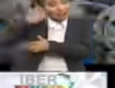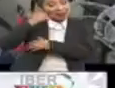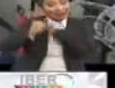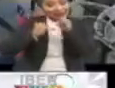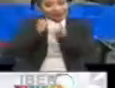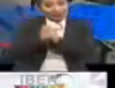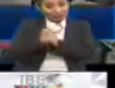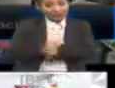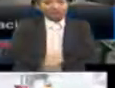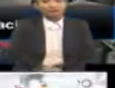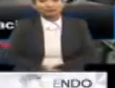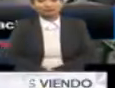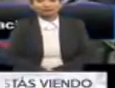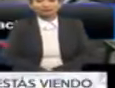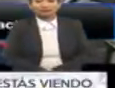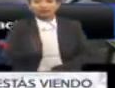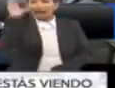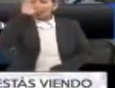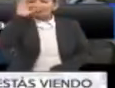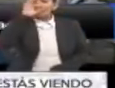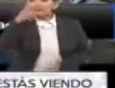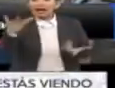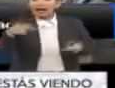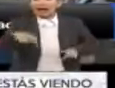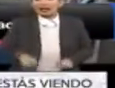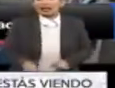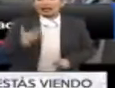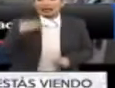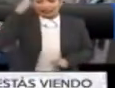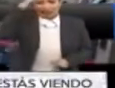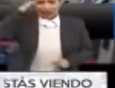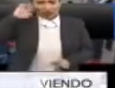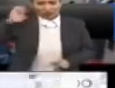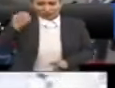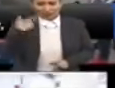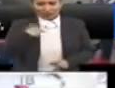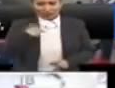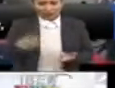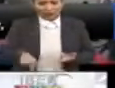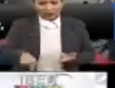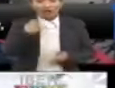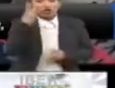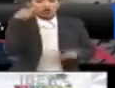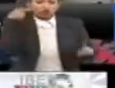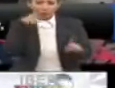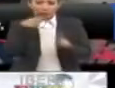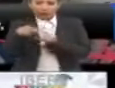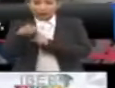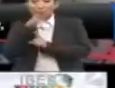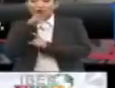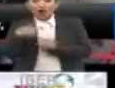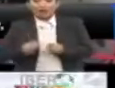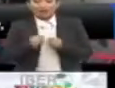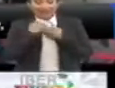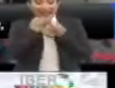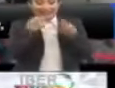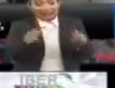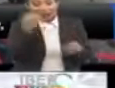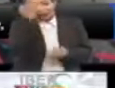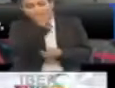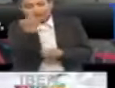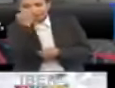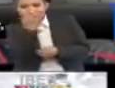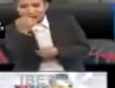Internacional. La ciencia que hacemos aquí en la Estación Espacial Internacional tiene dos propósitos. Es para mejorar la vida en la Tierra